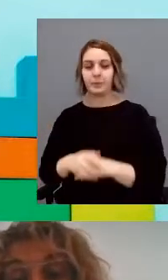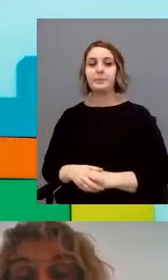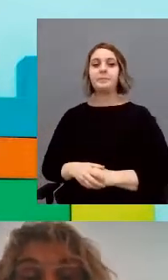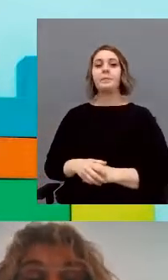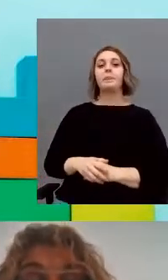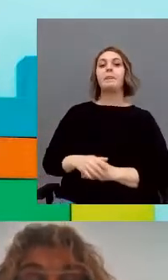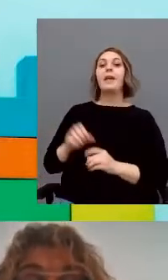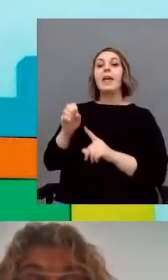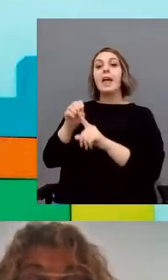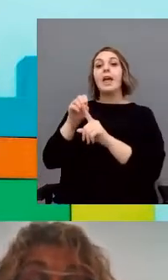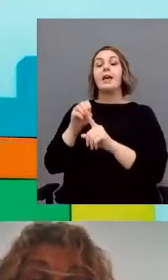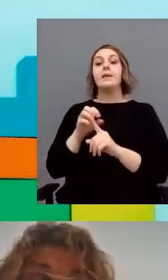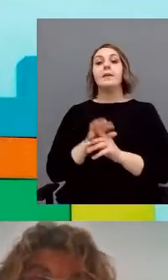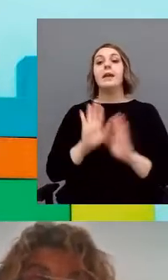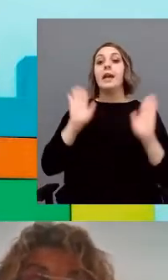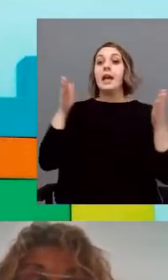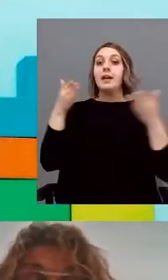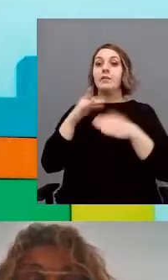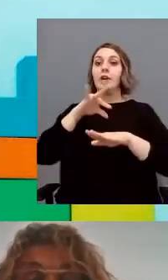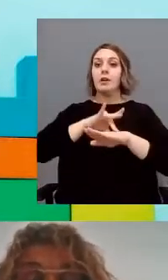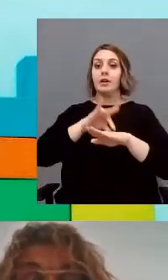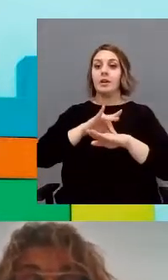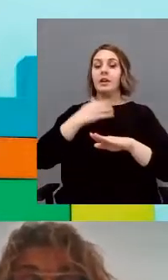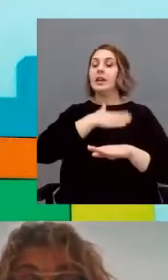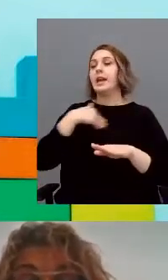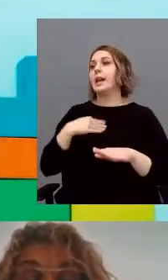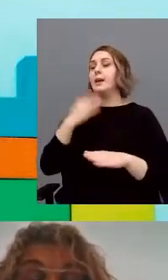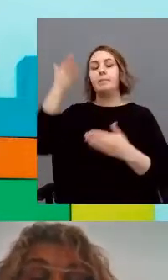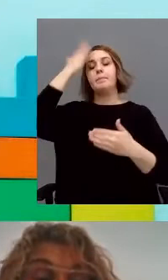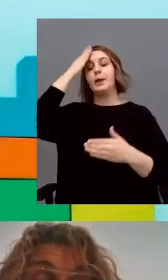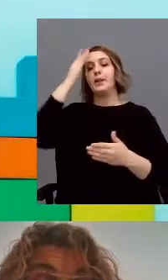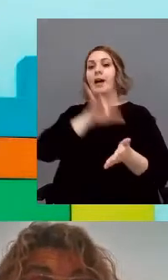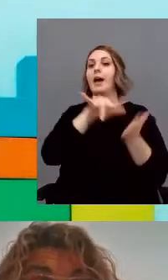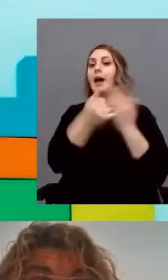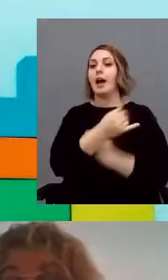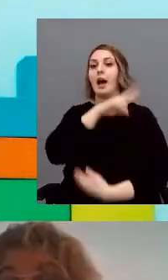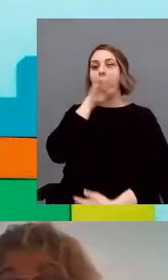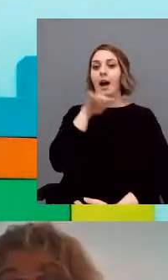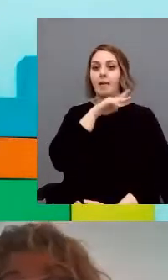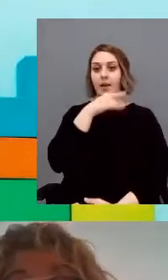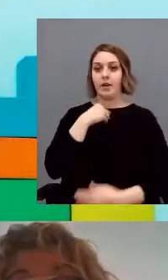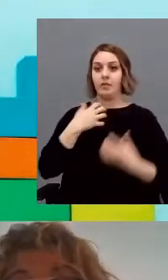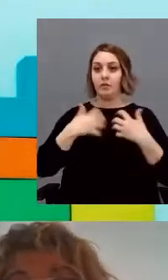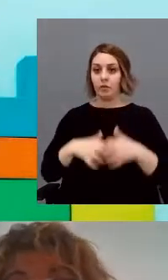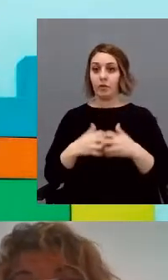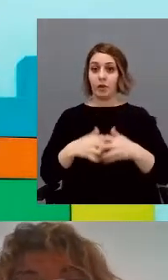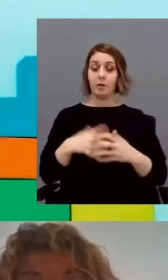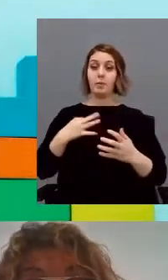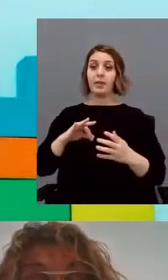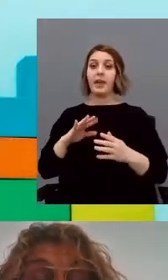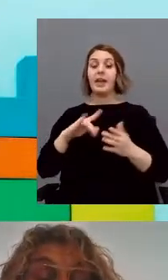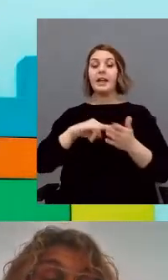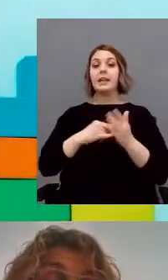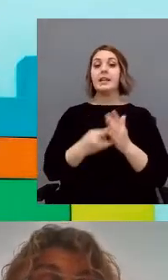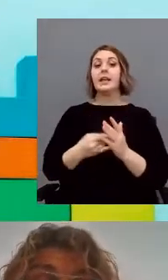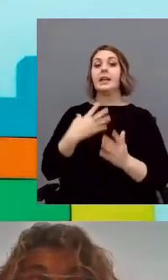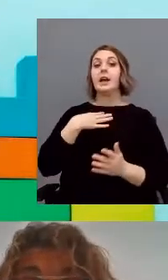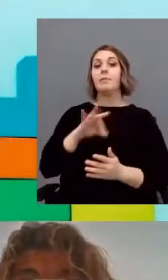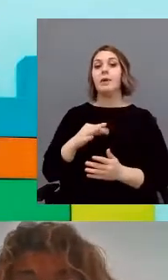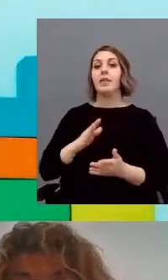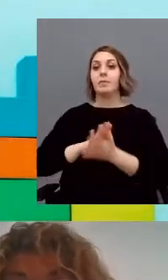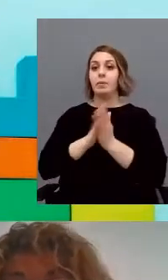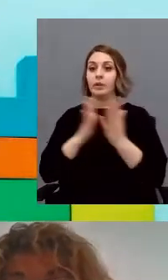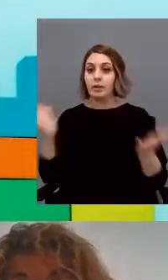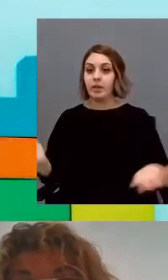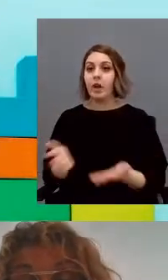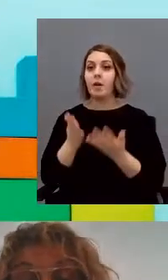terapéuticos tienen como objetivo el desarrollo del habla funcional y, para ello, algunas de las técnicas utilizadas pueden ser el aumento de la motivación,